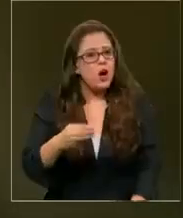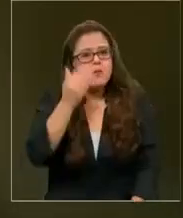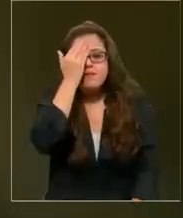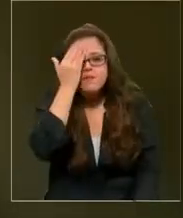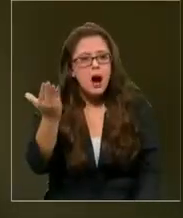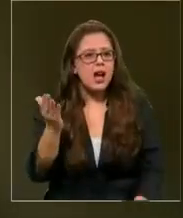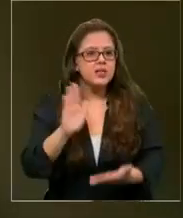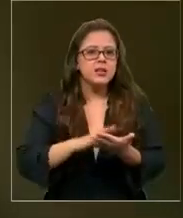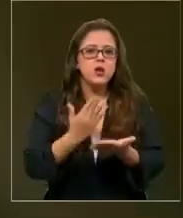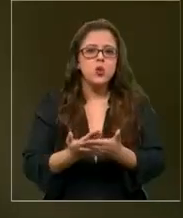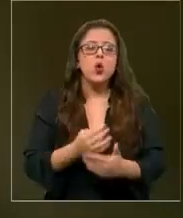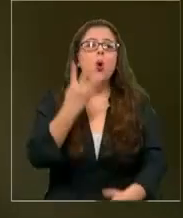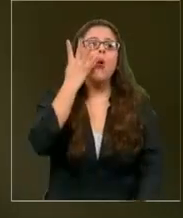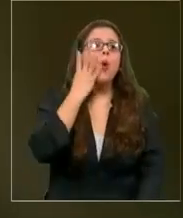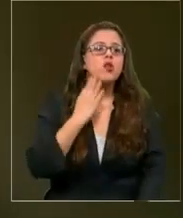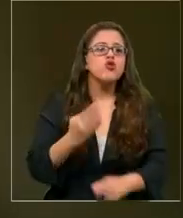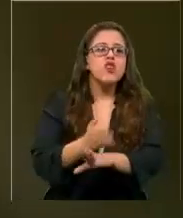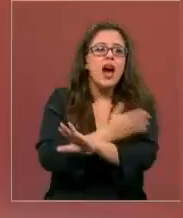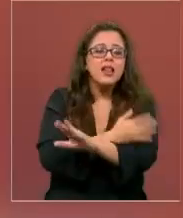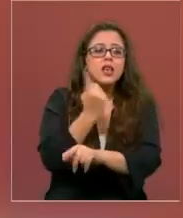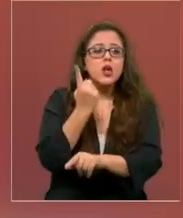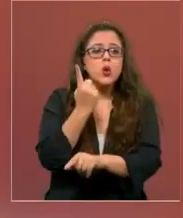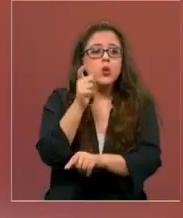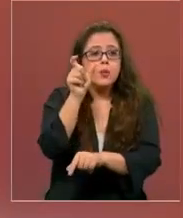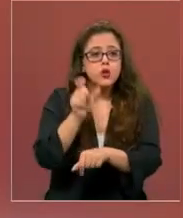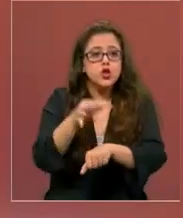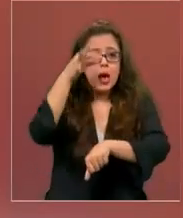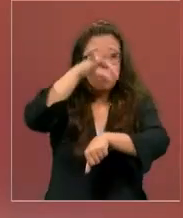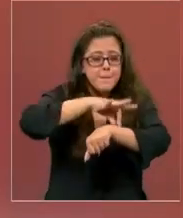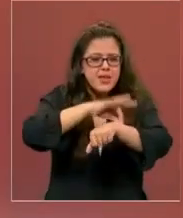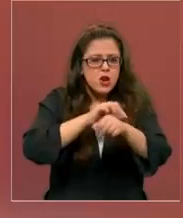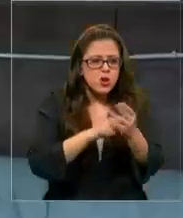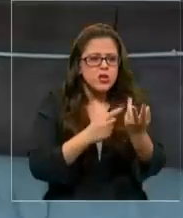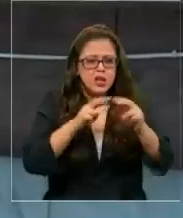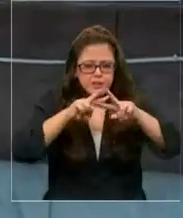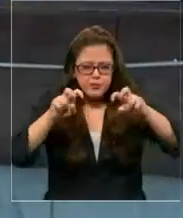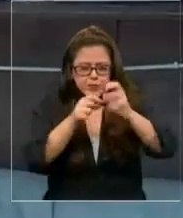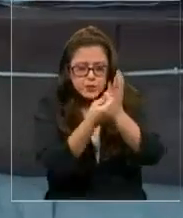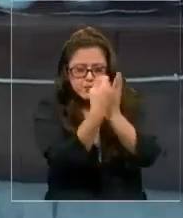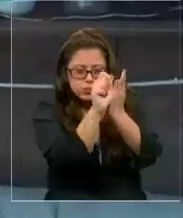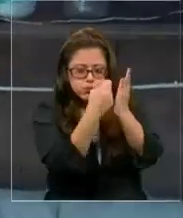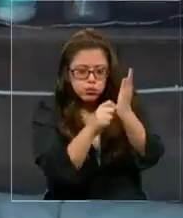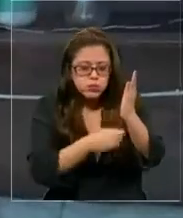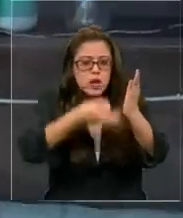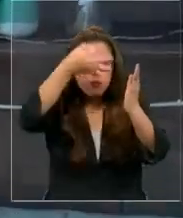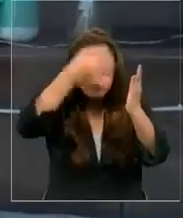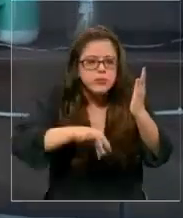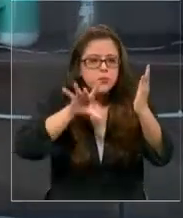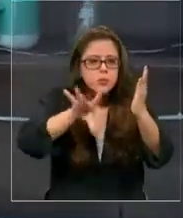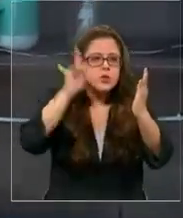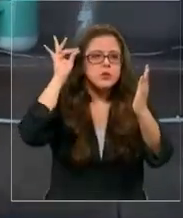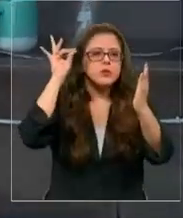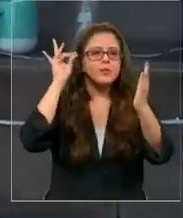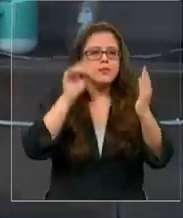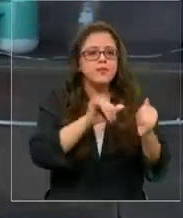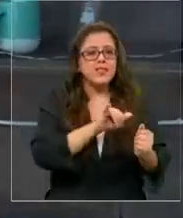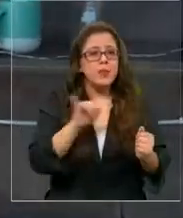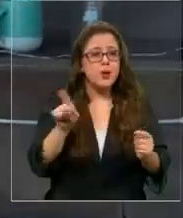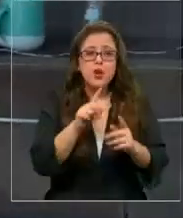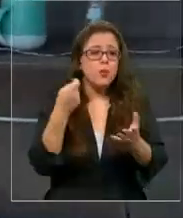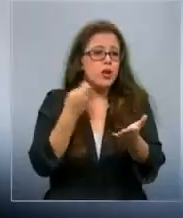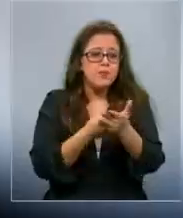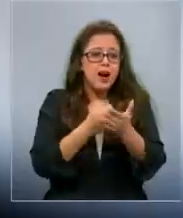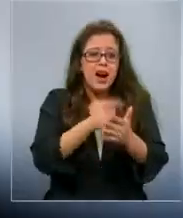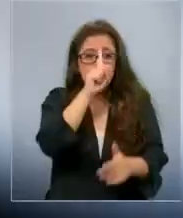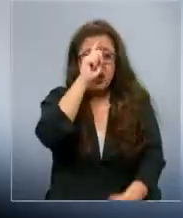muy mal. Pasaron cuatro días antes que un médico lograra dar con el diagnóstico certero después de días de espera no poder pagar